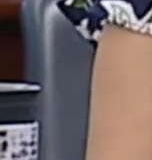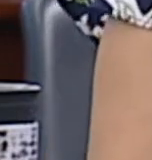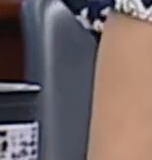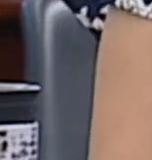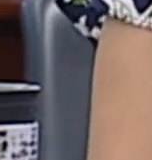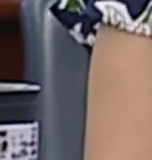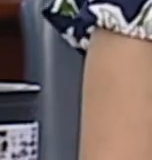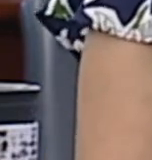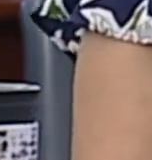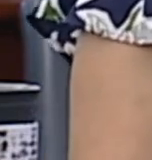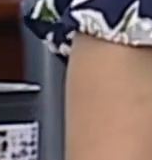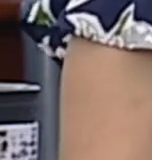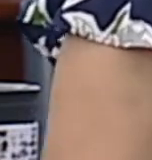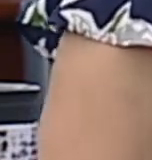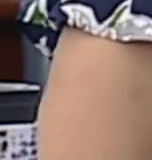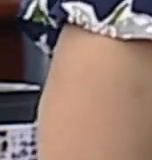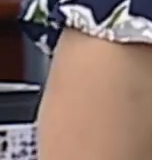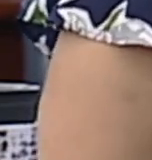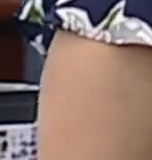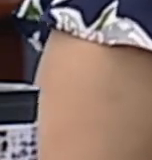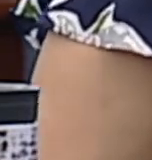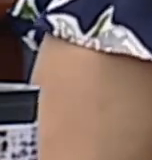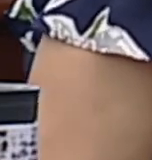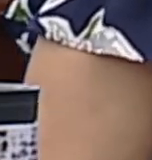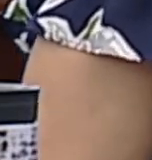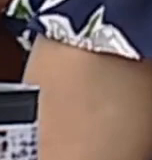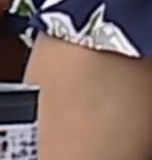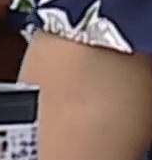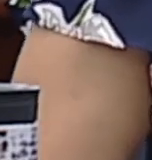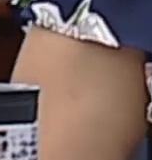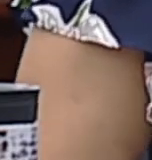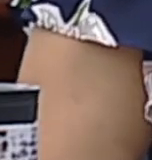algunas cosas que son indefendibles a ver